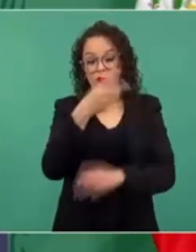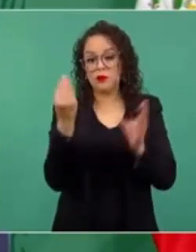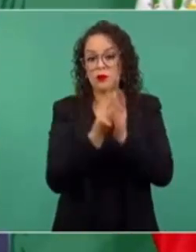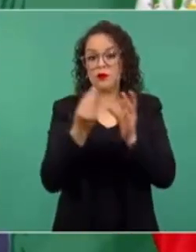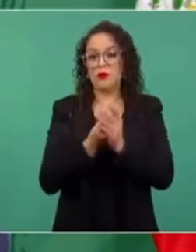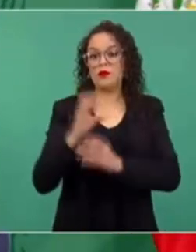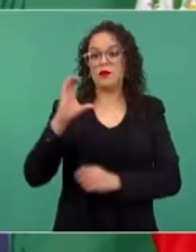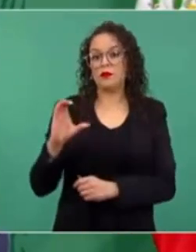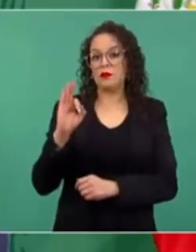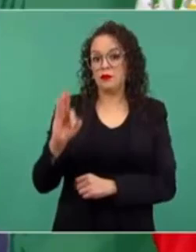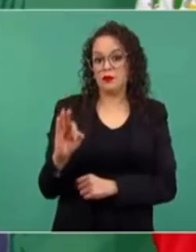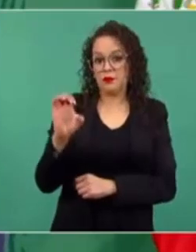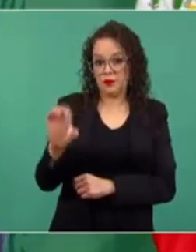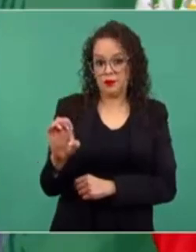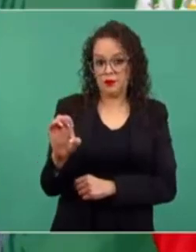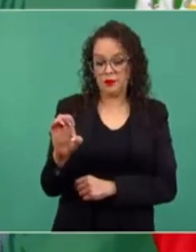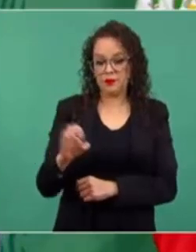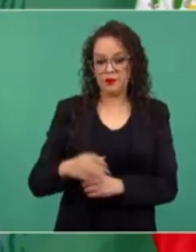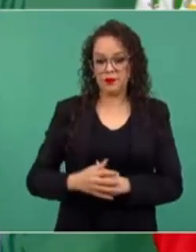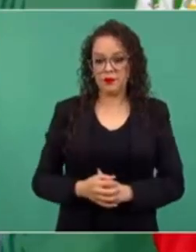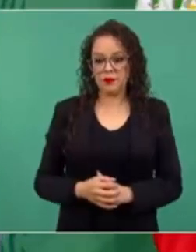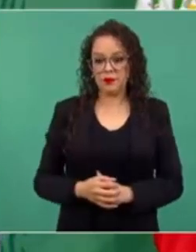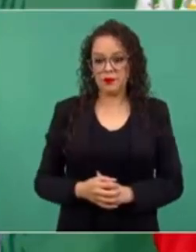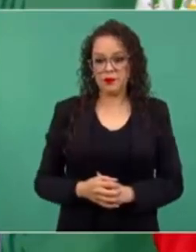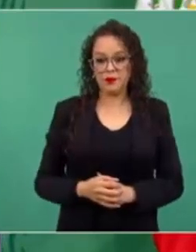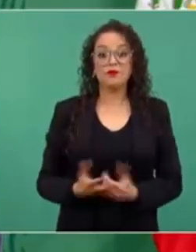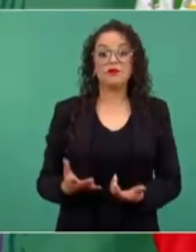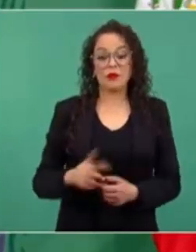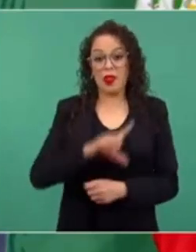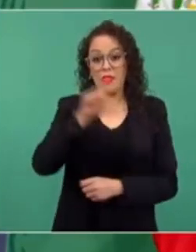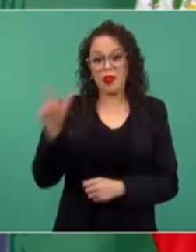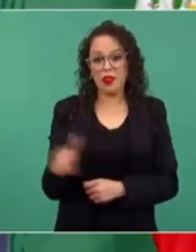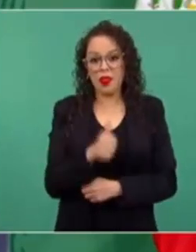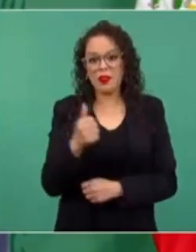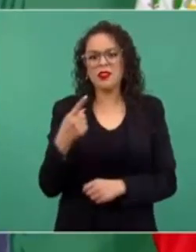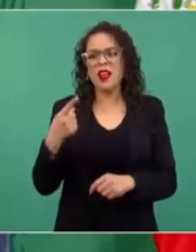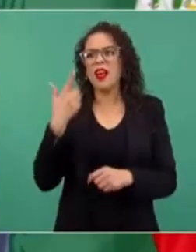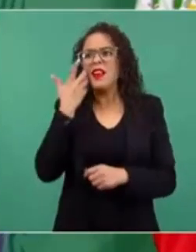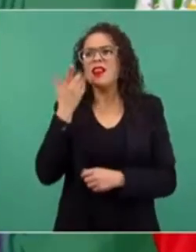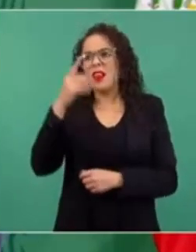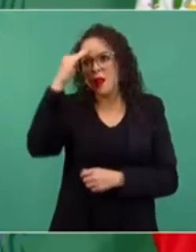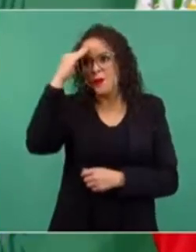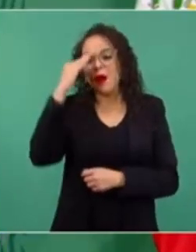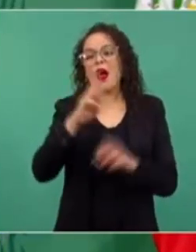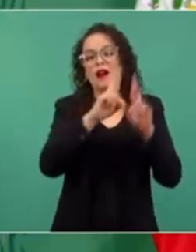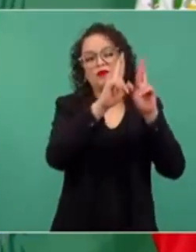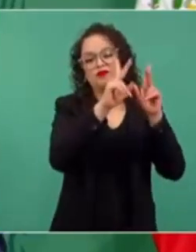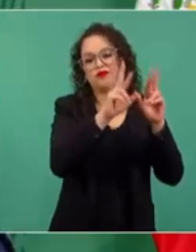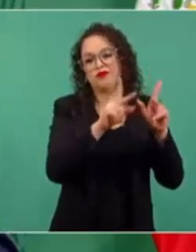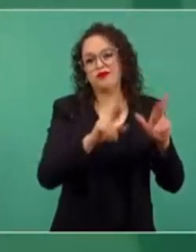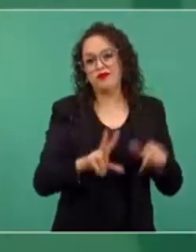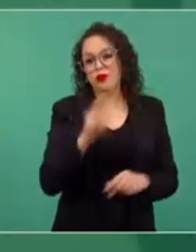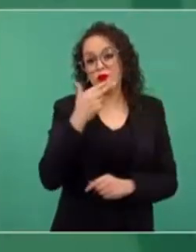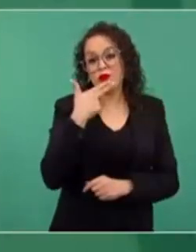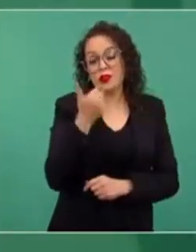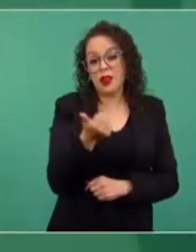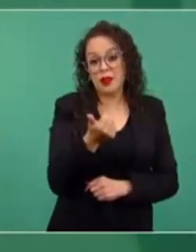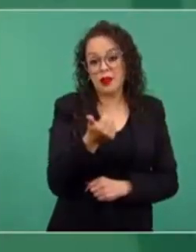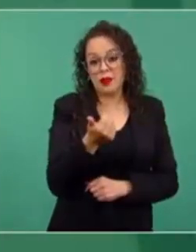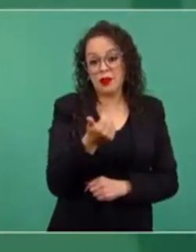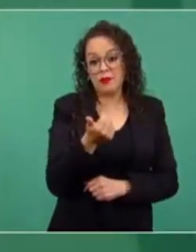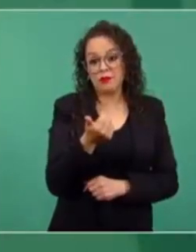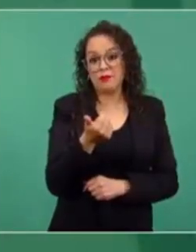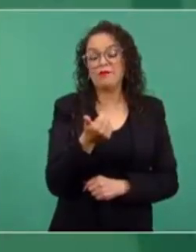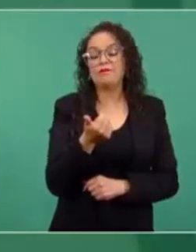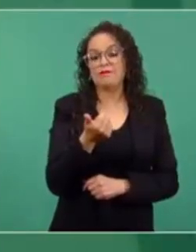para que se convirtieran en chatarra y el mercado lo fuese